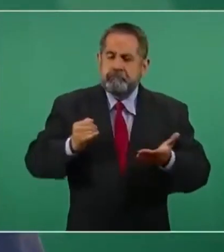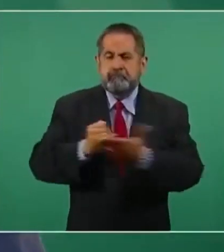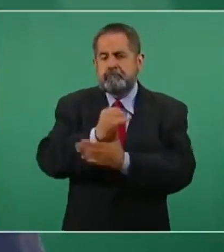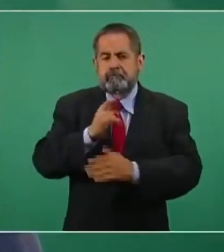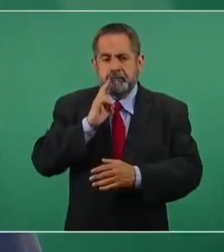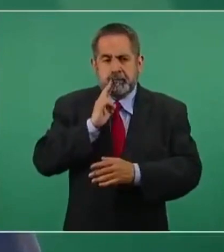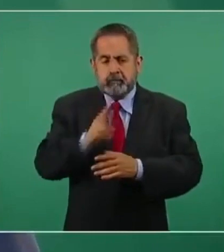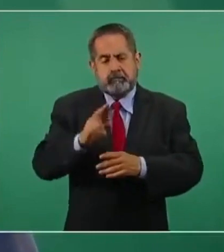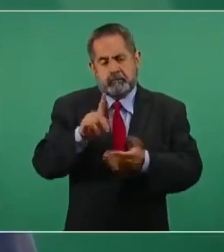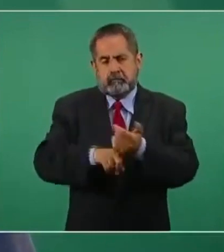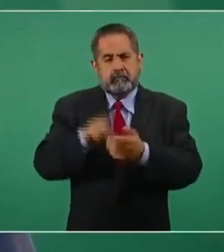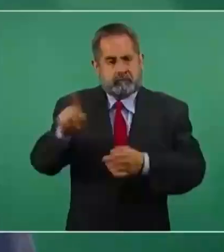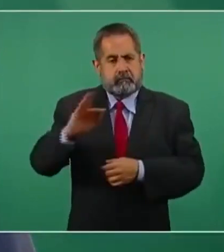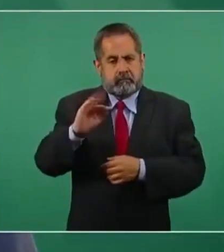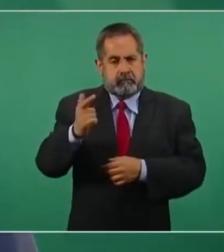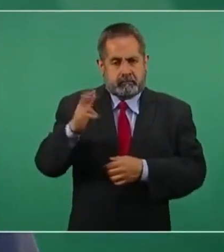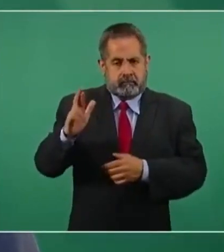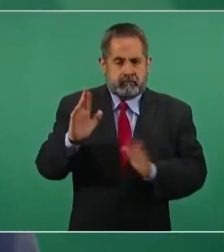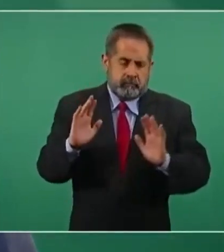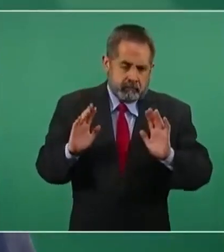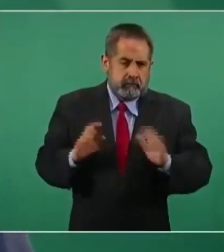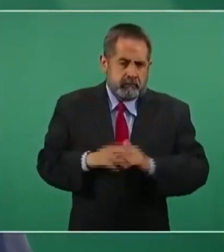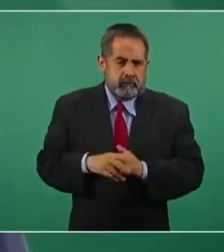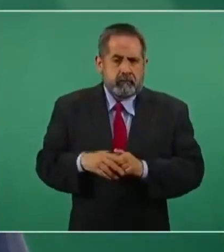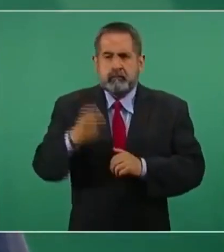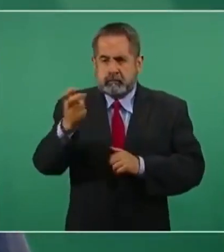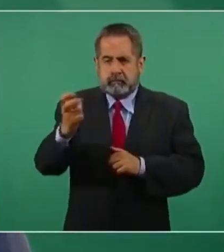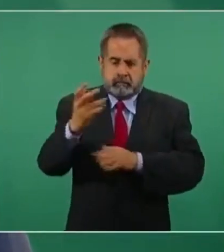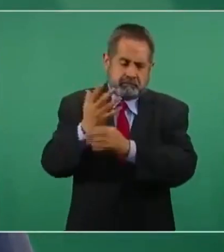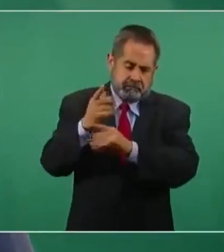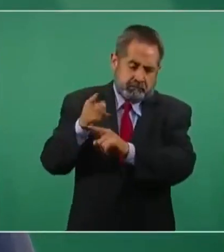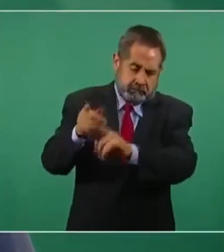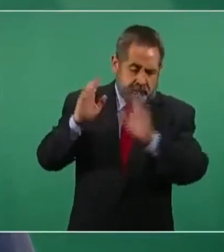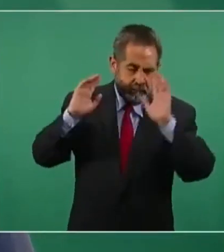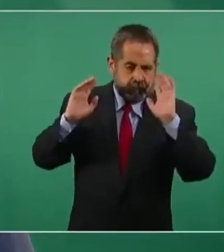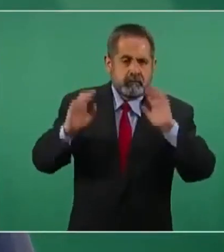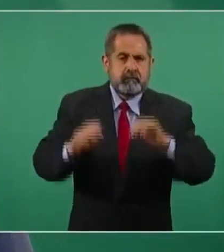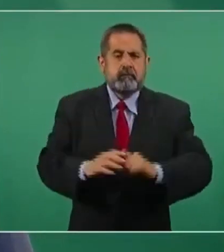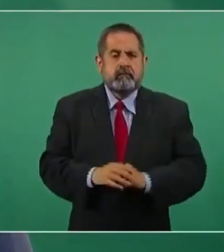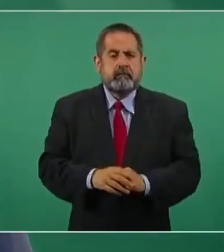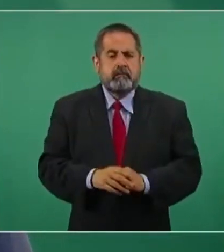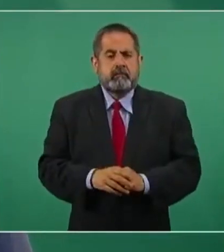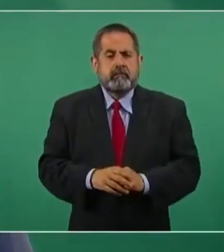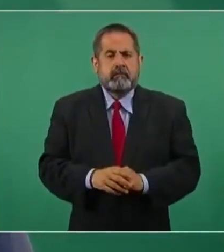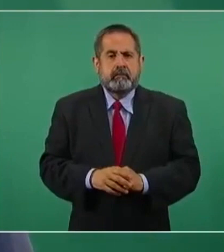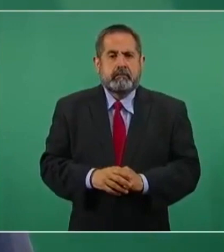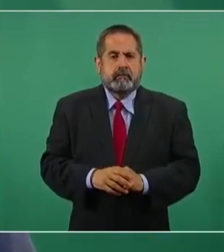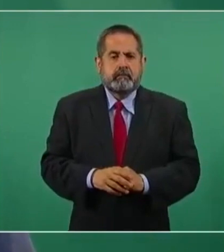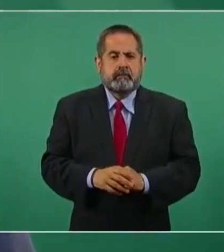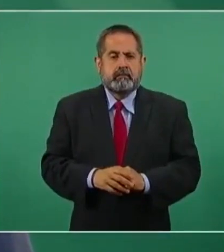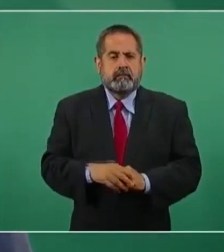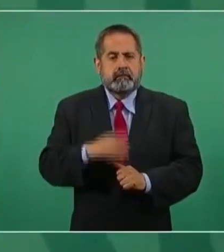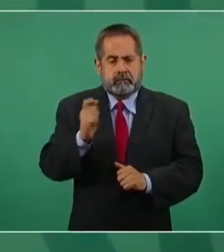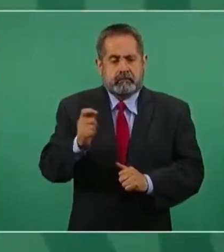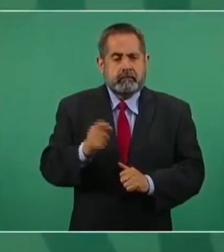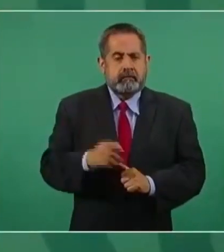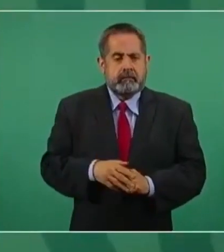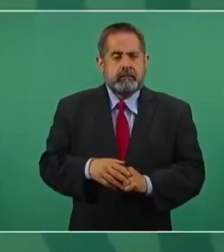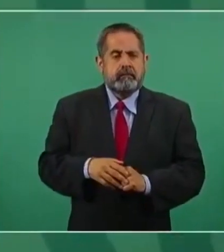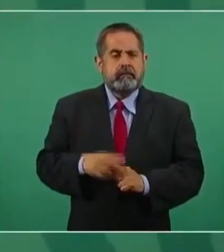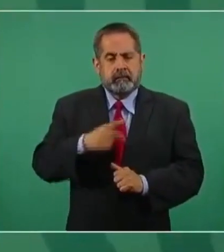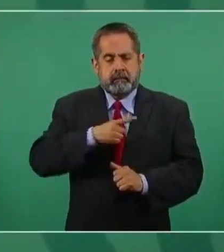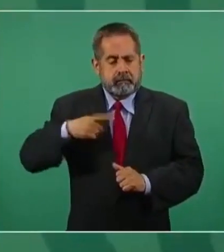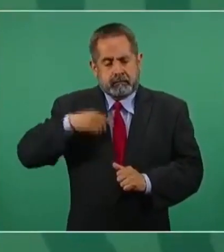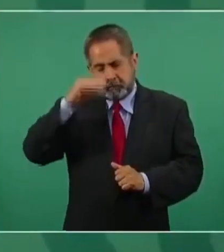fiscalía. A partir de ahí hay que